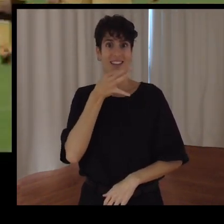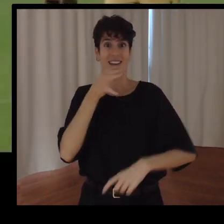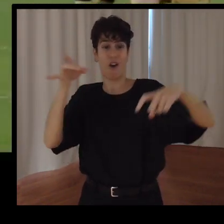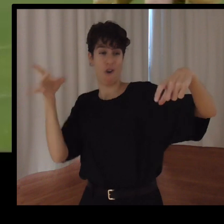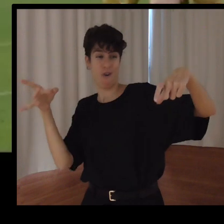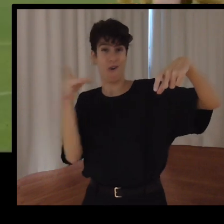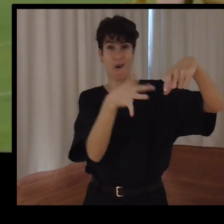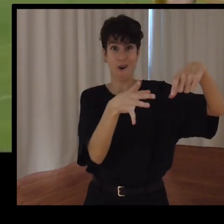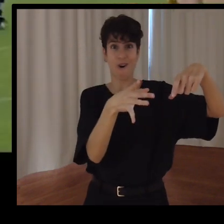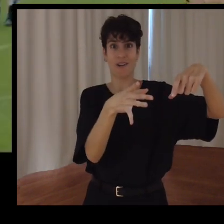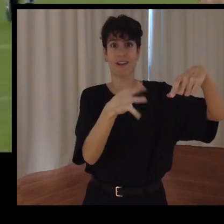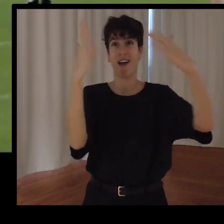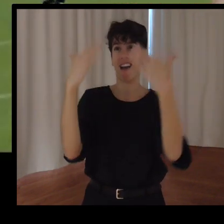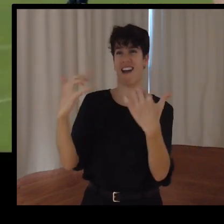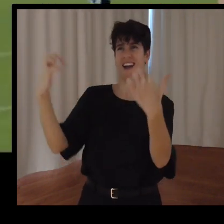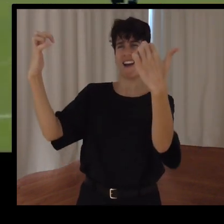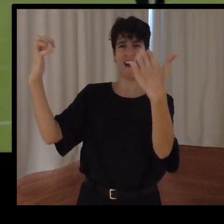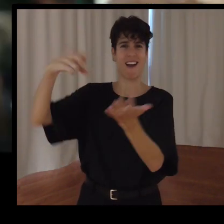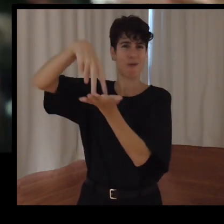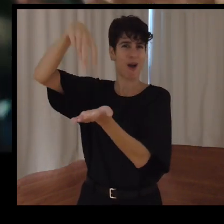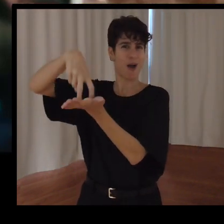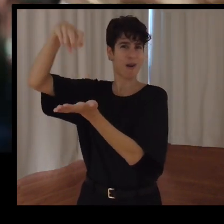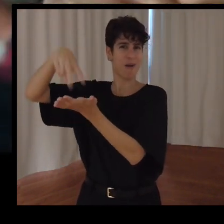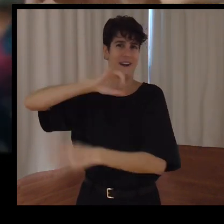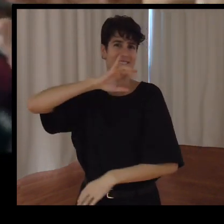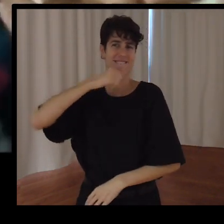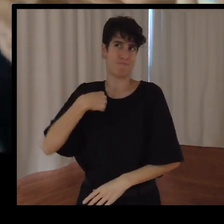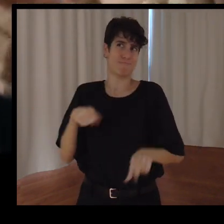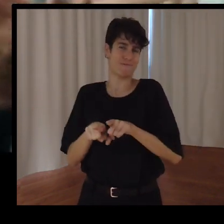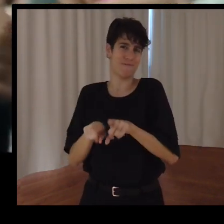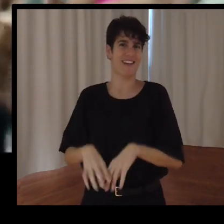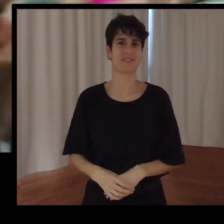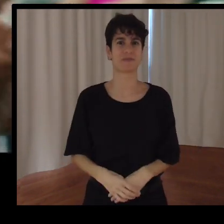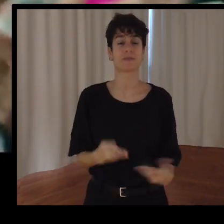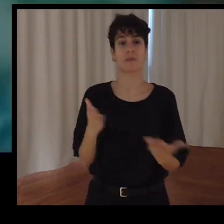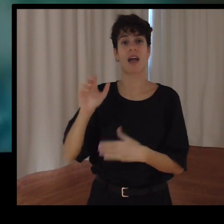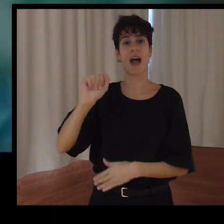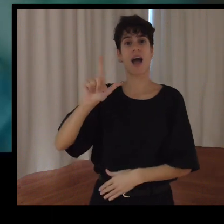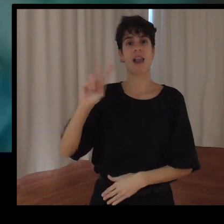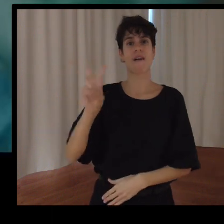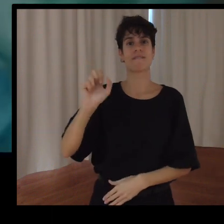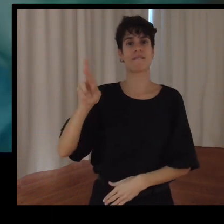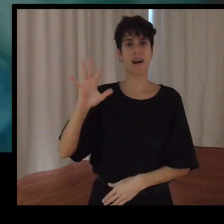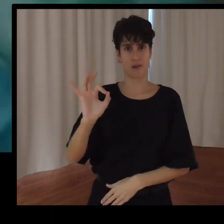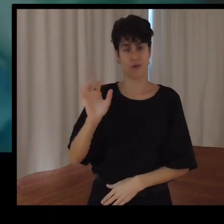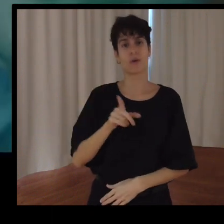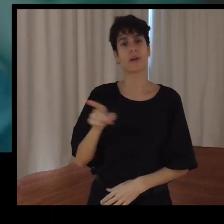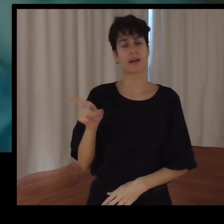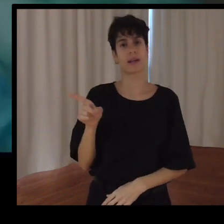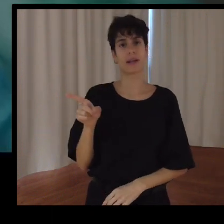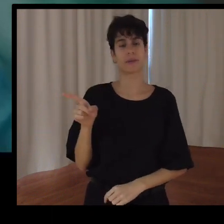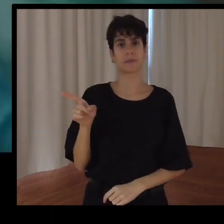contento como yo. Pues Álvaro es un chico que tiene una capacidad de